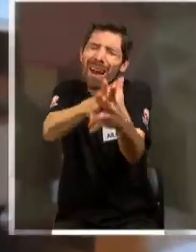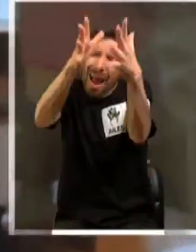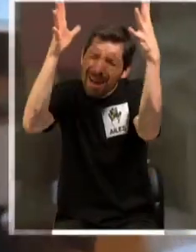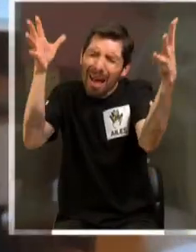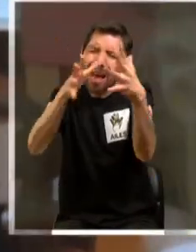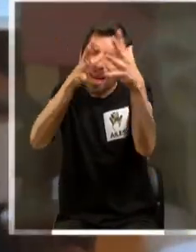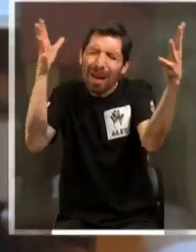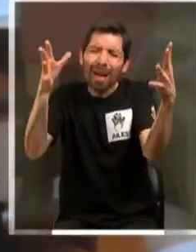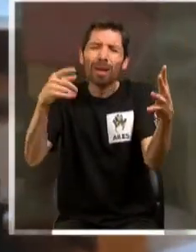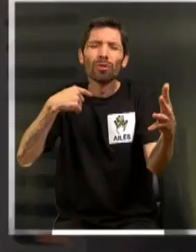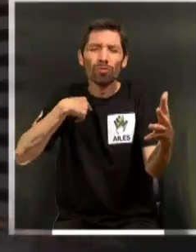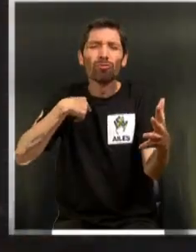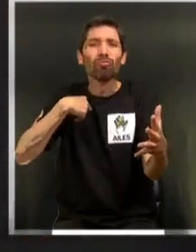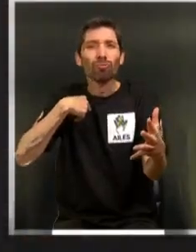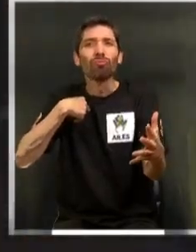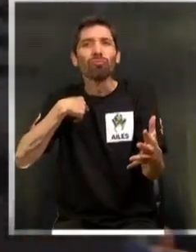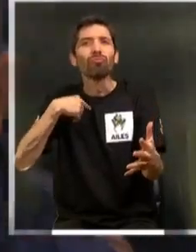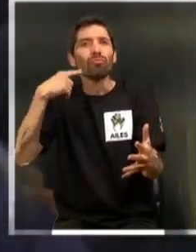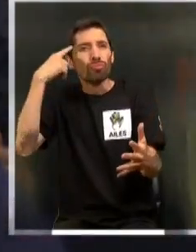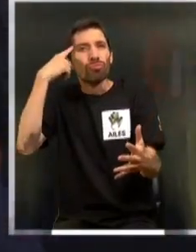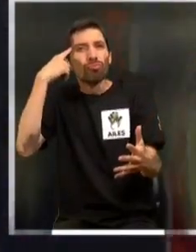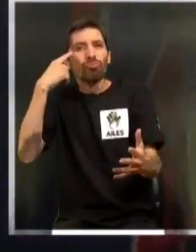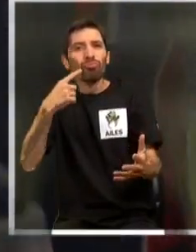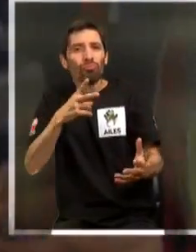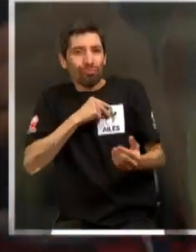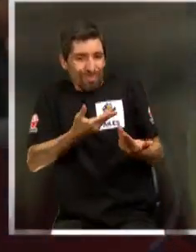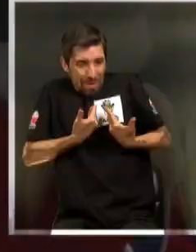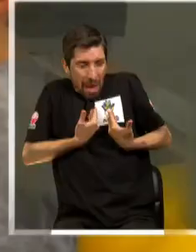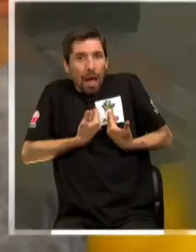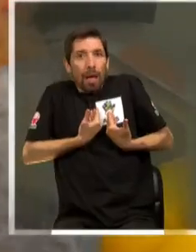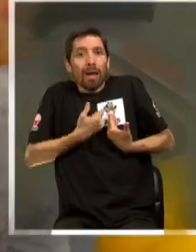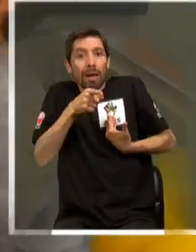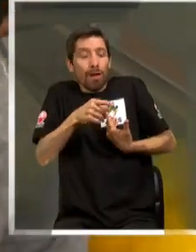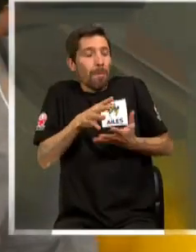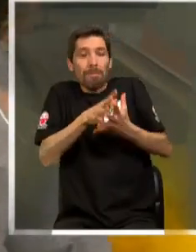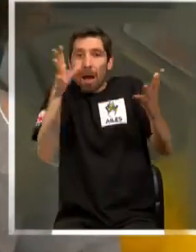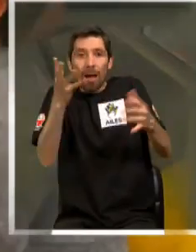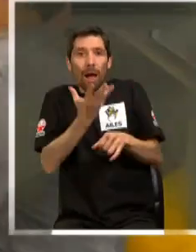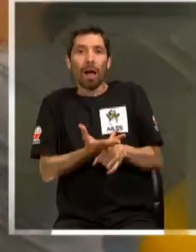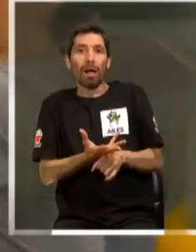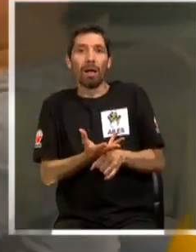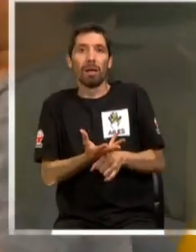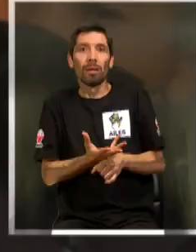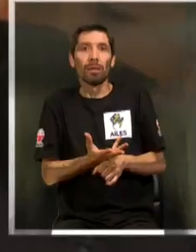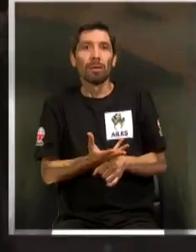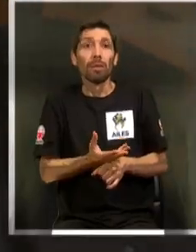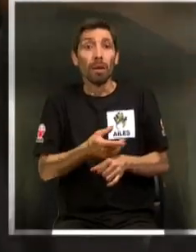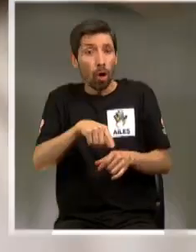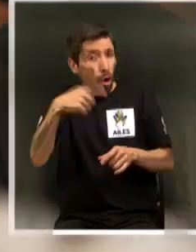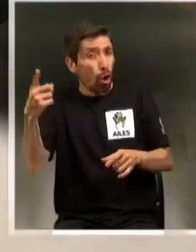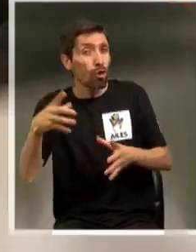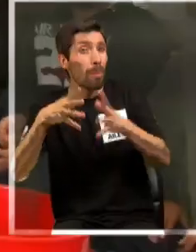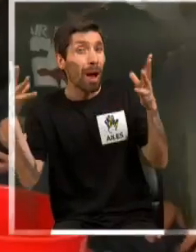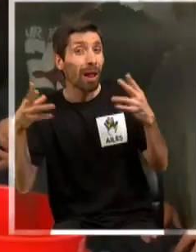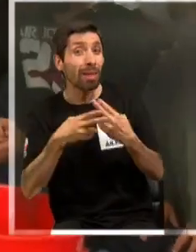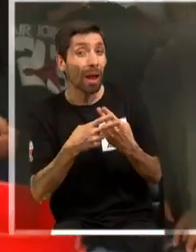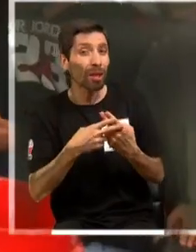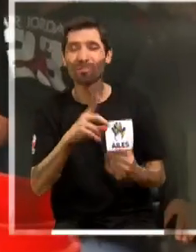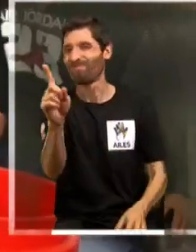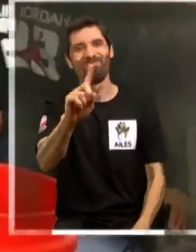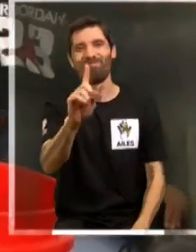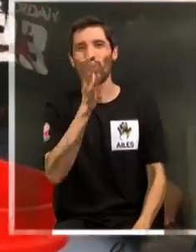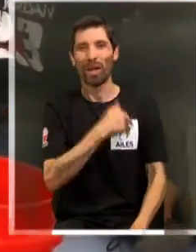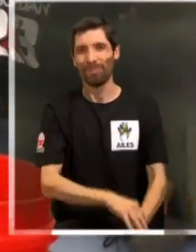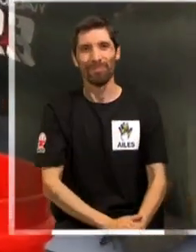como uno se lo tiene que merecer. Y es lo más grande que yo he visto. ¿Hay algo más grande que la Teletón? No.